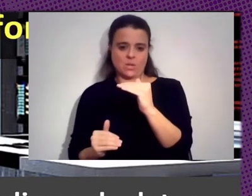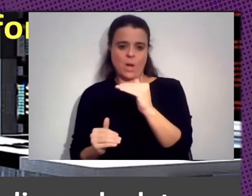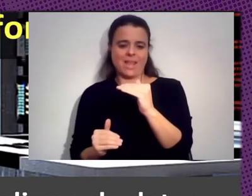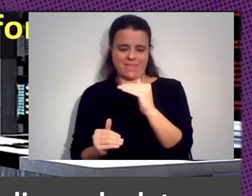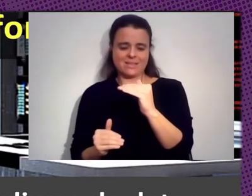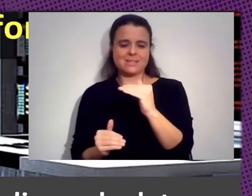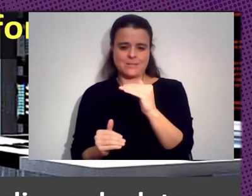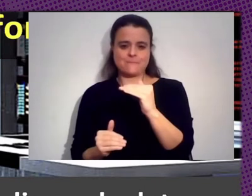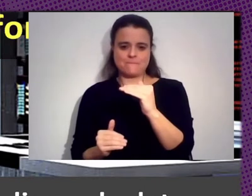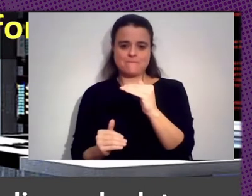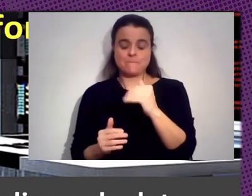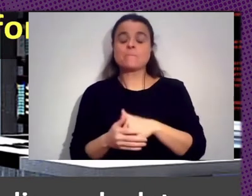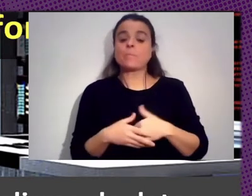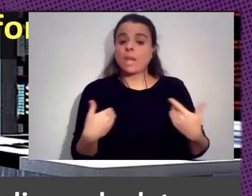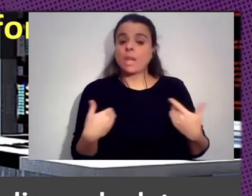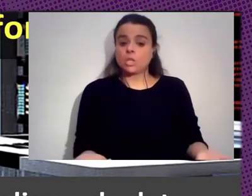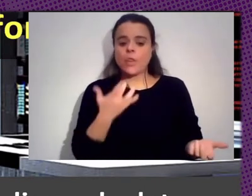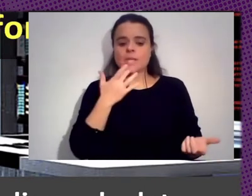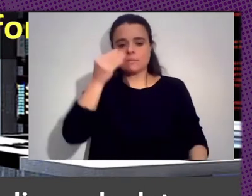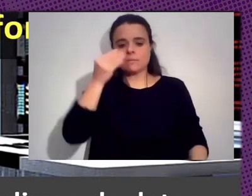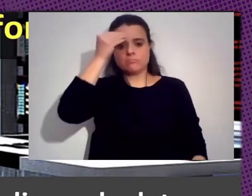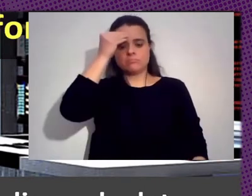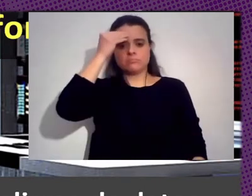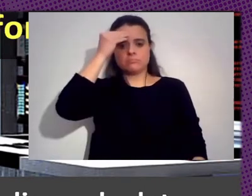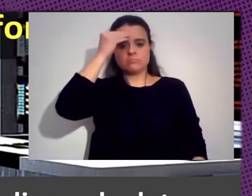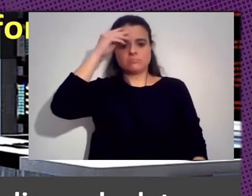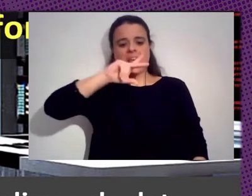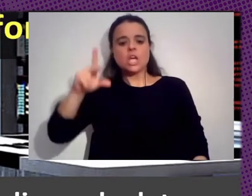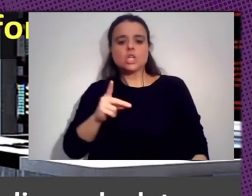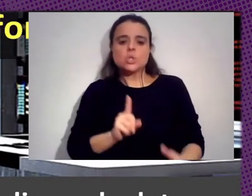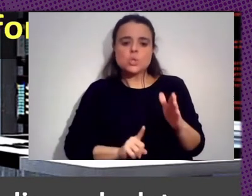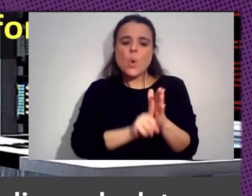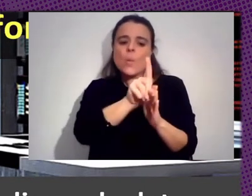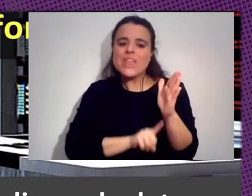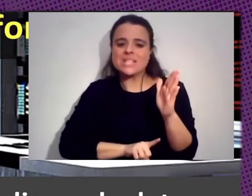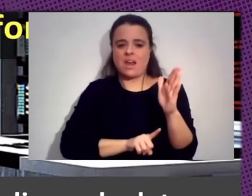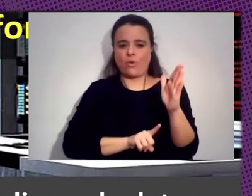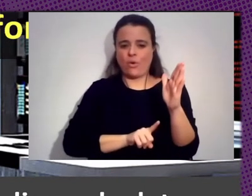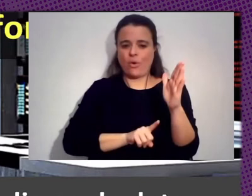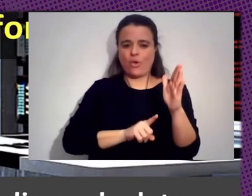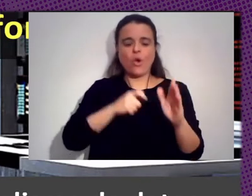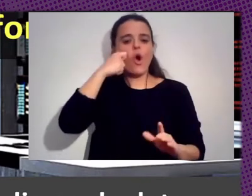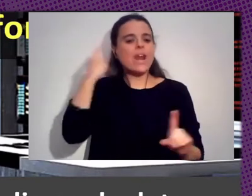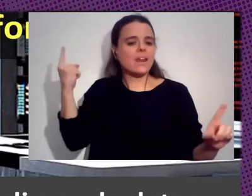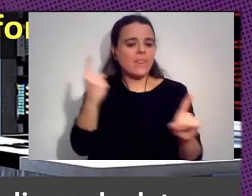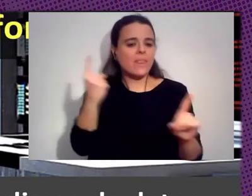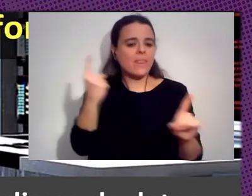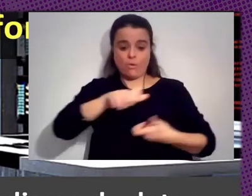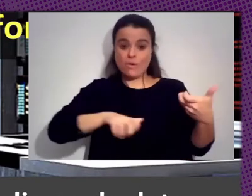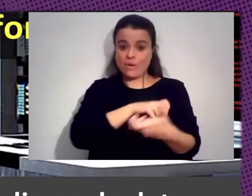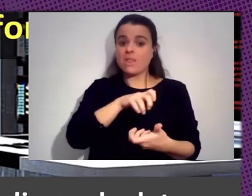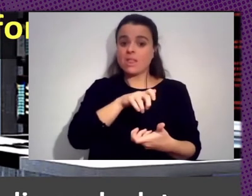Entonces Cuando Pensamos Sobre El Subdesarrollo El Racismo La Violencia Todo Esto Continúa Y